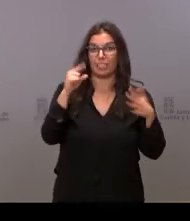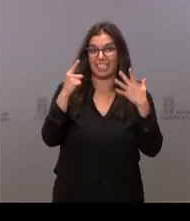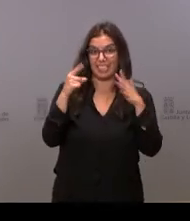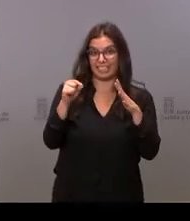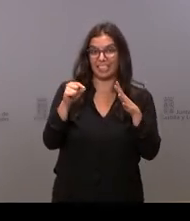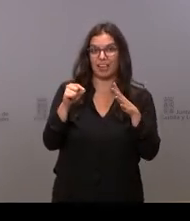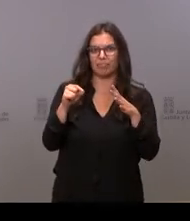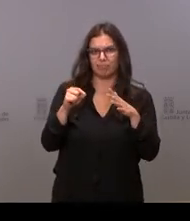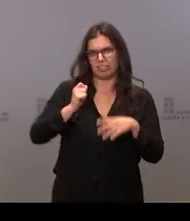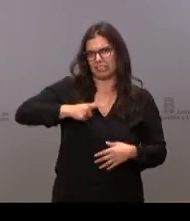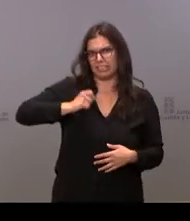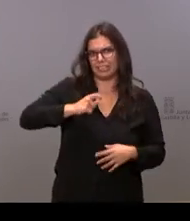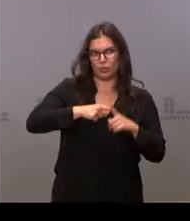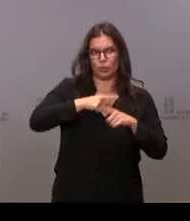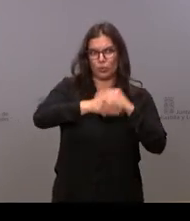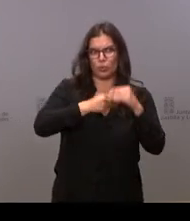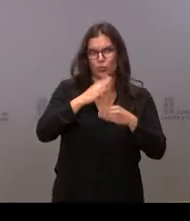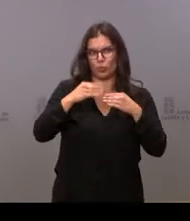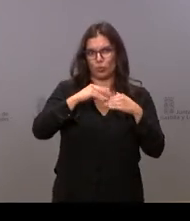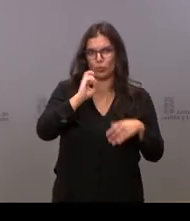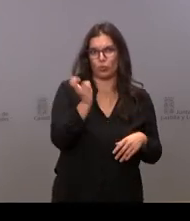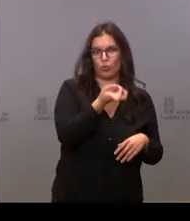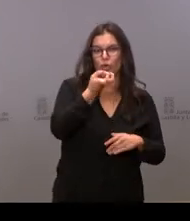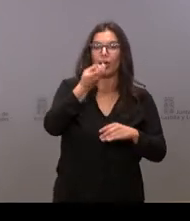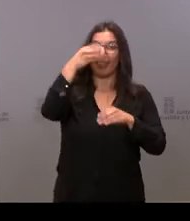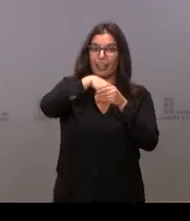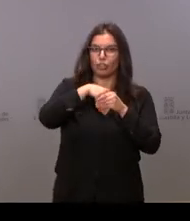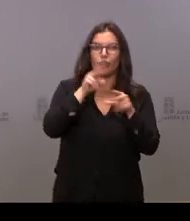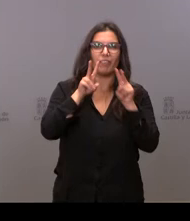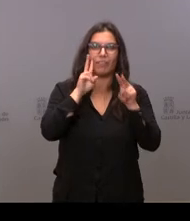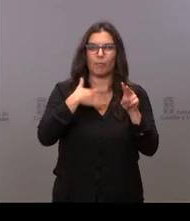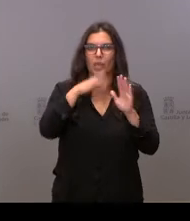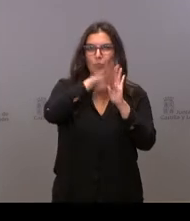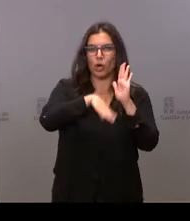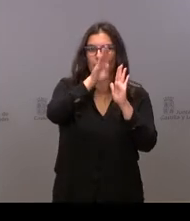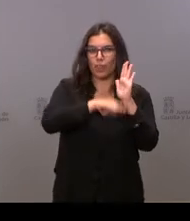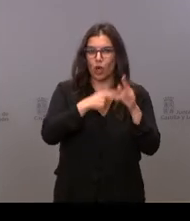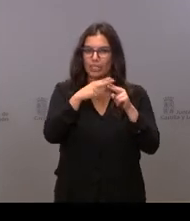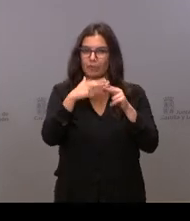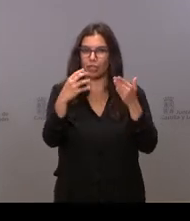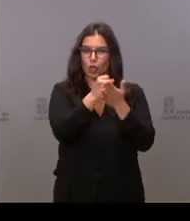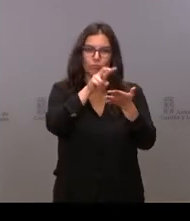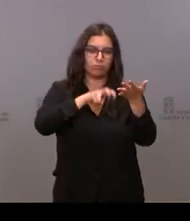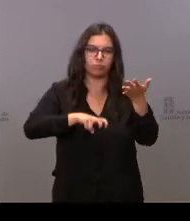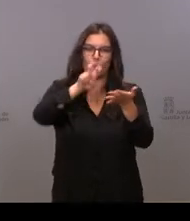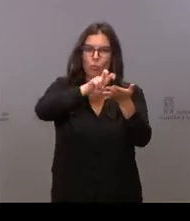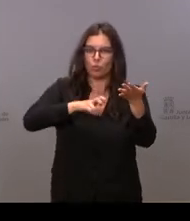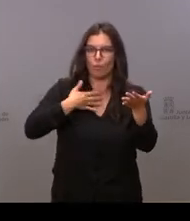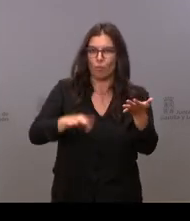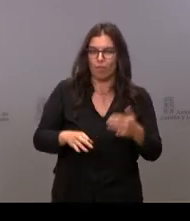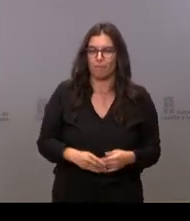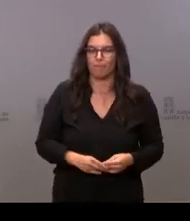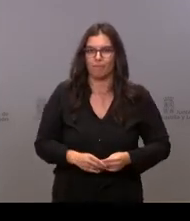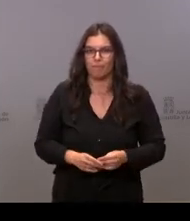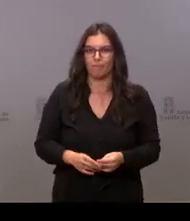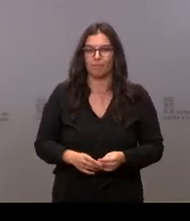tan utilizado, con toda la programación y las actividades a disposición de las personas. Vamos a